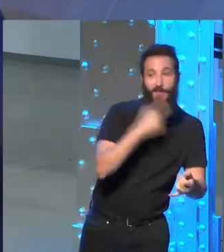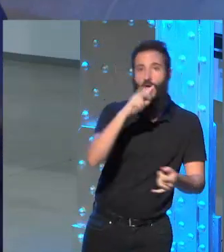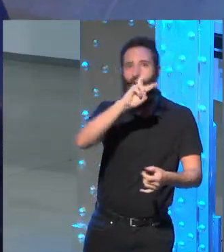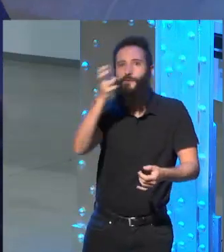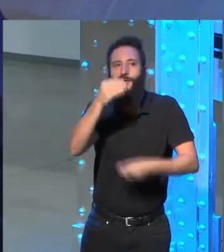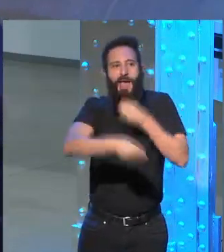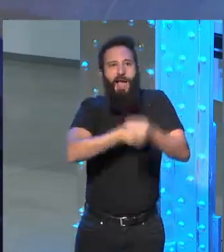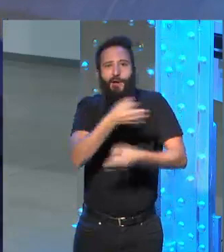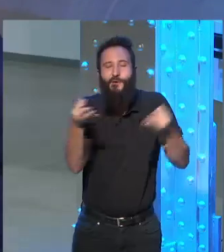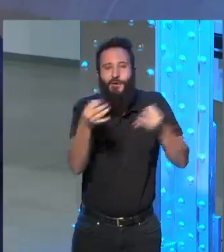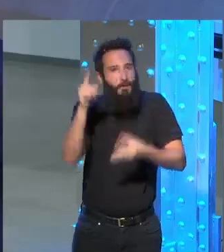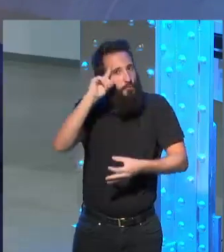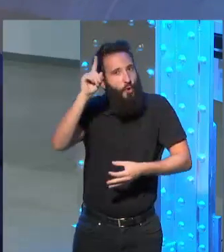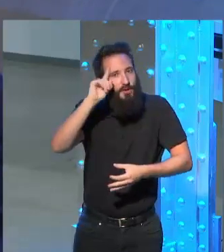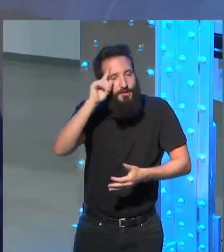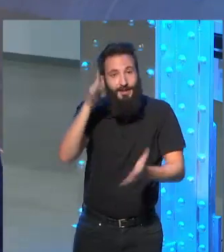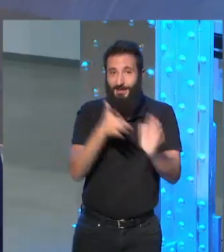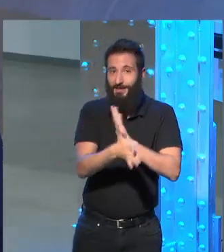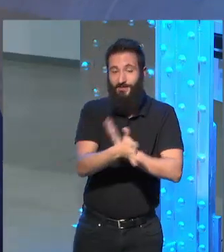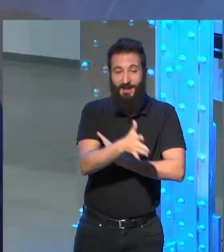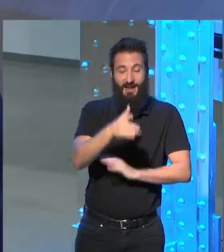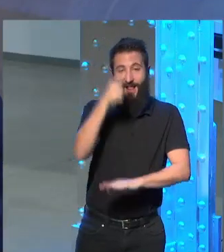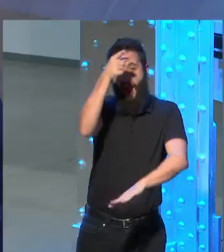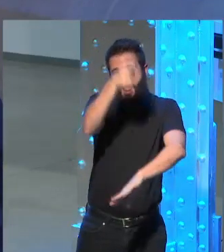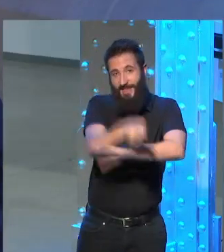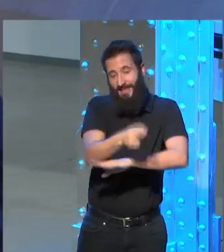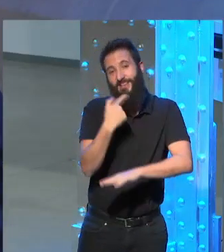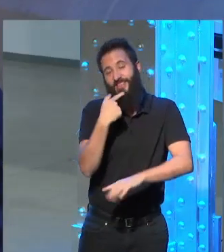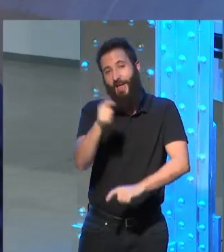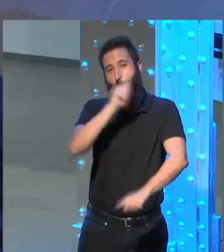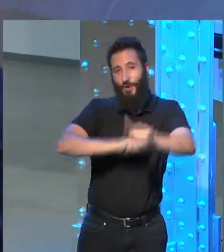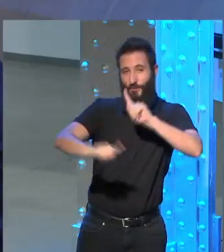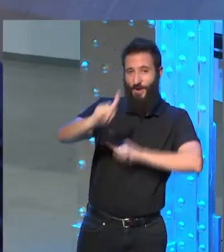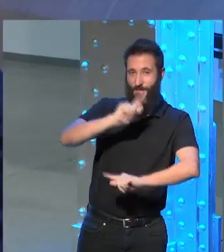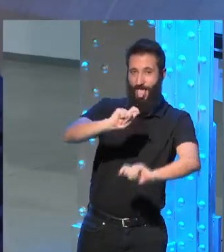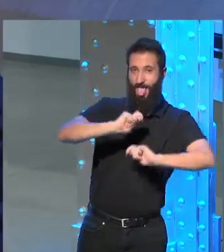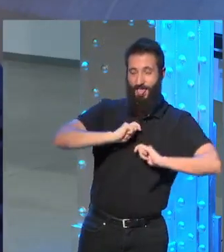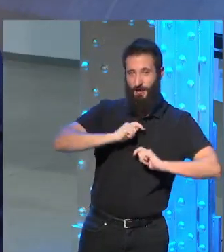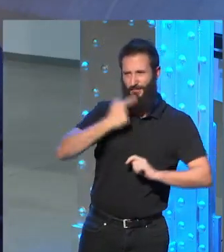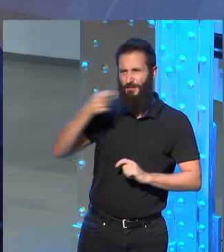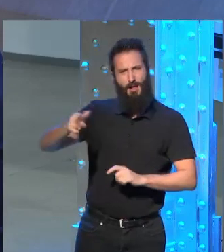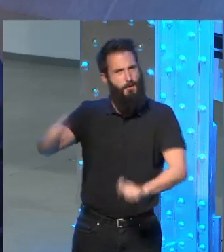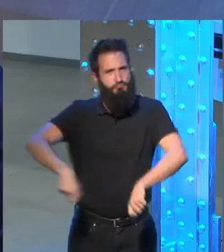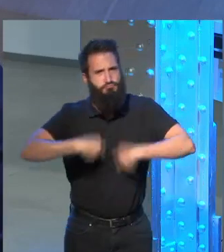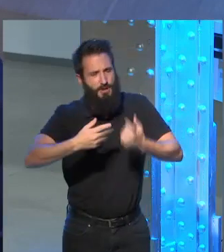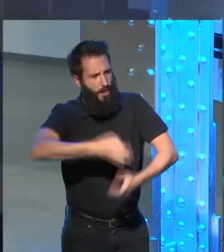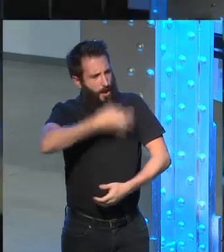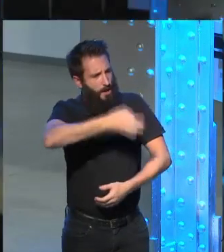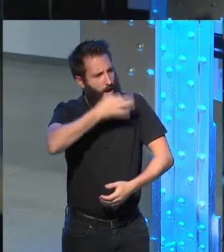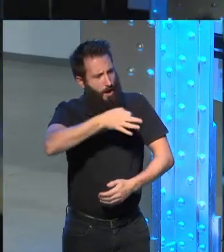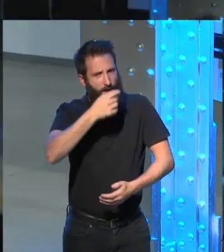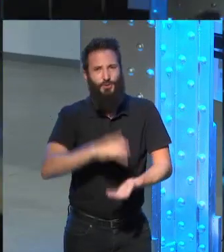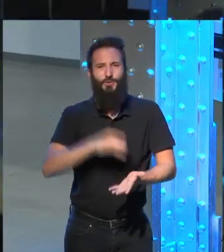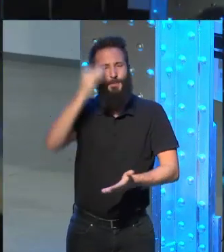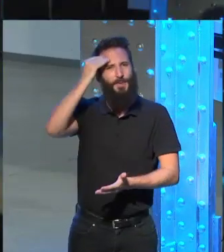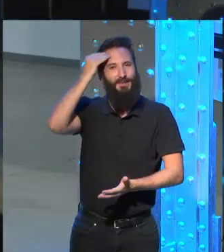con ellas y era todo un problema para el jefe y me lo dijo con una naturalidad absoluta es una de